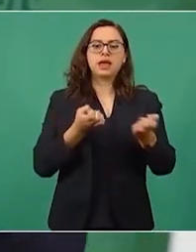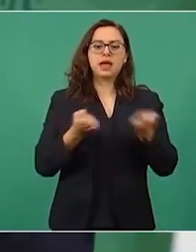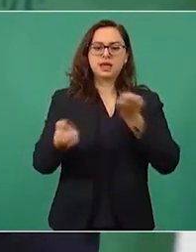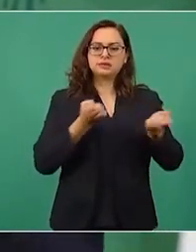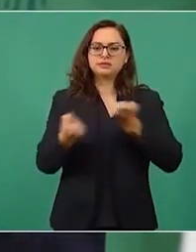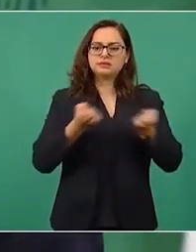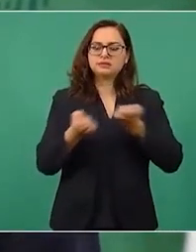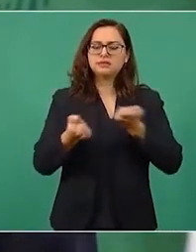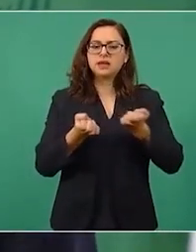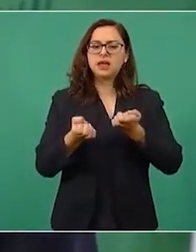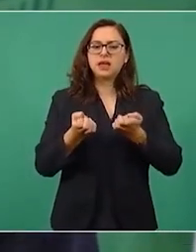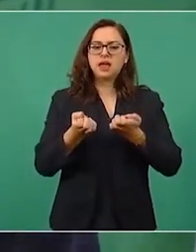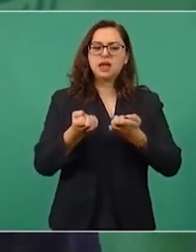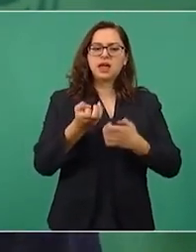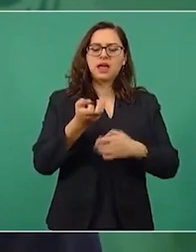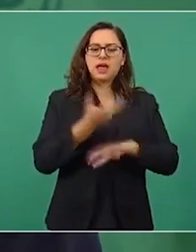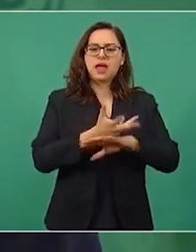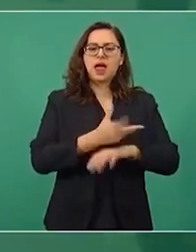por ahí,